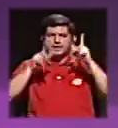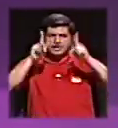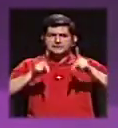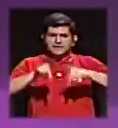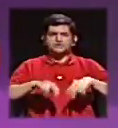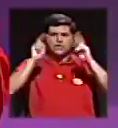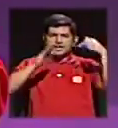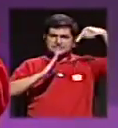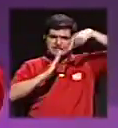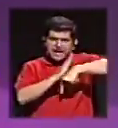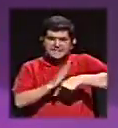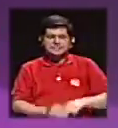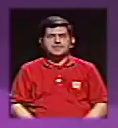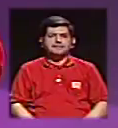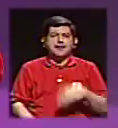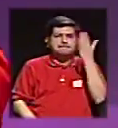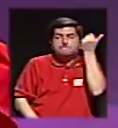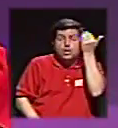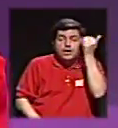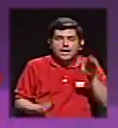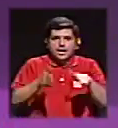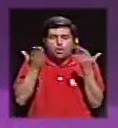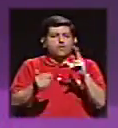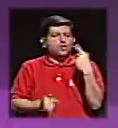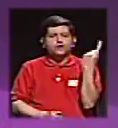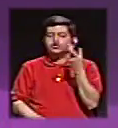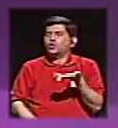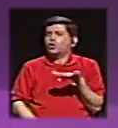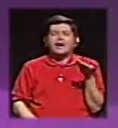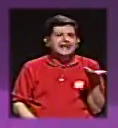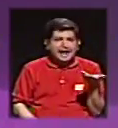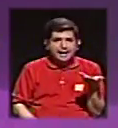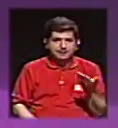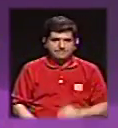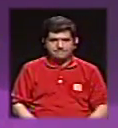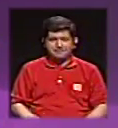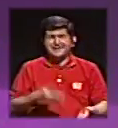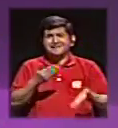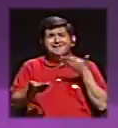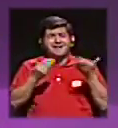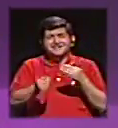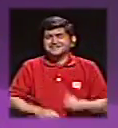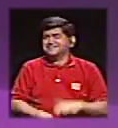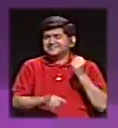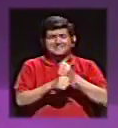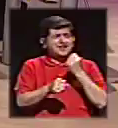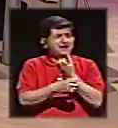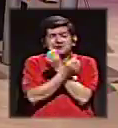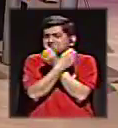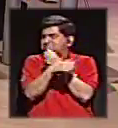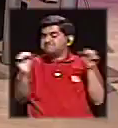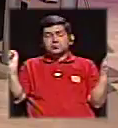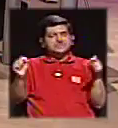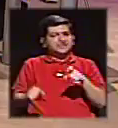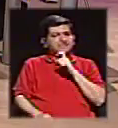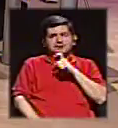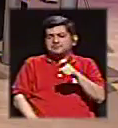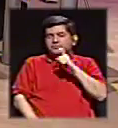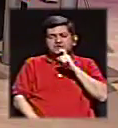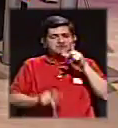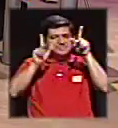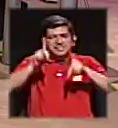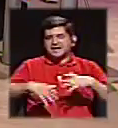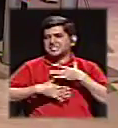por el por qué, por el cómo y no necesariamente el qué. Se ha vuelto casi que a una misión imposible, viera qué difícil es